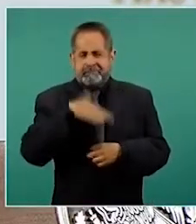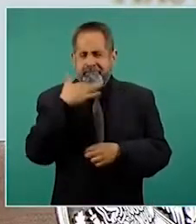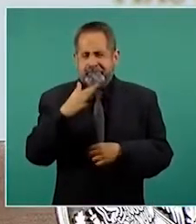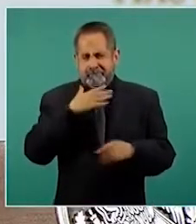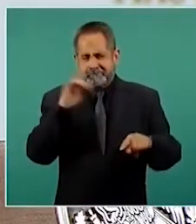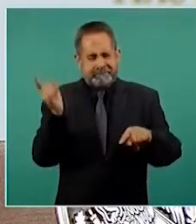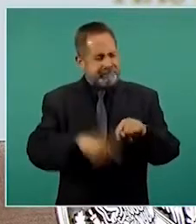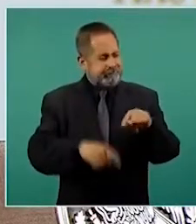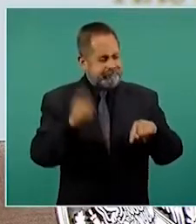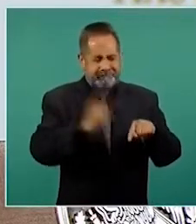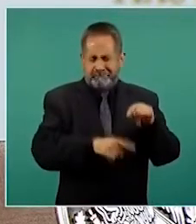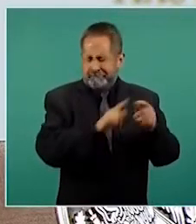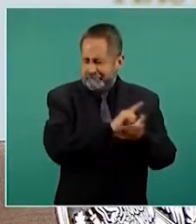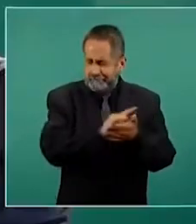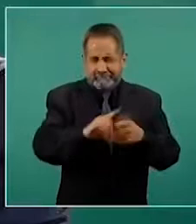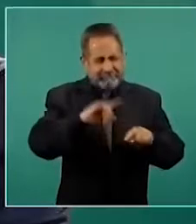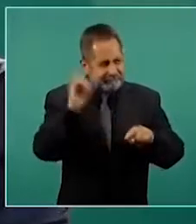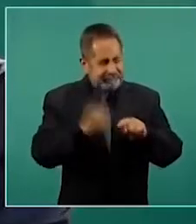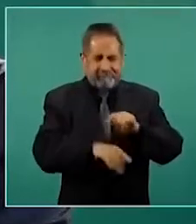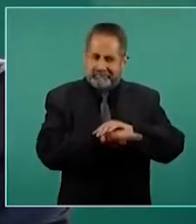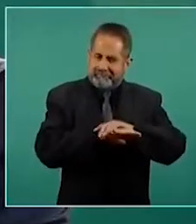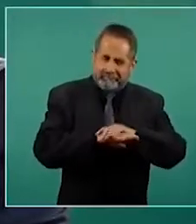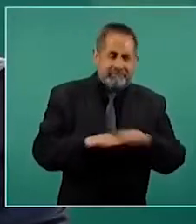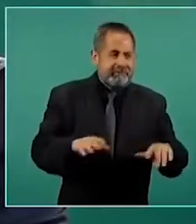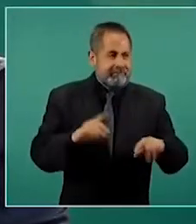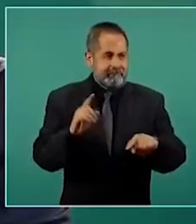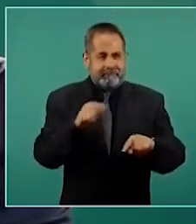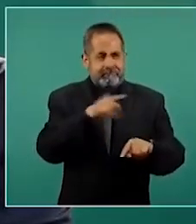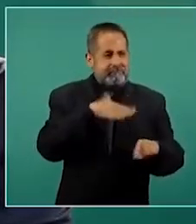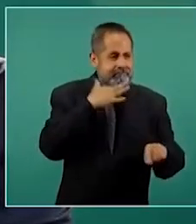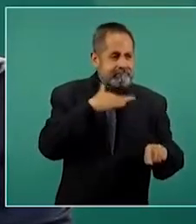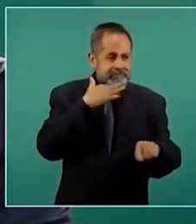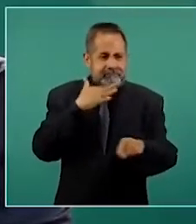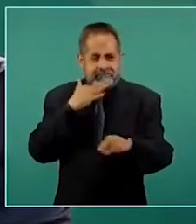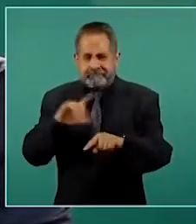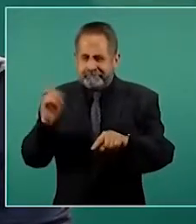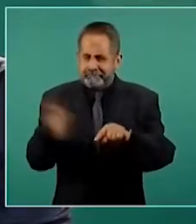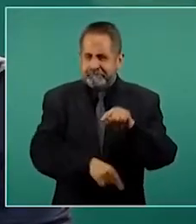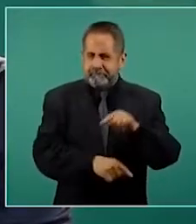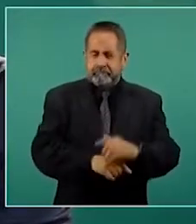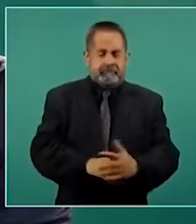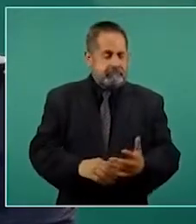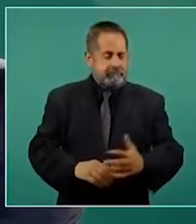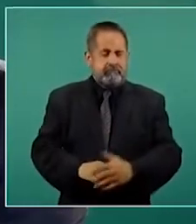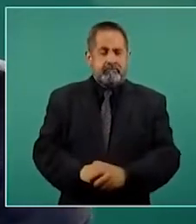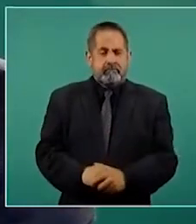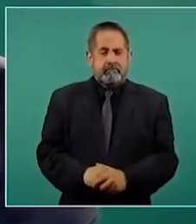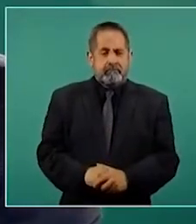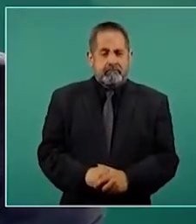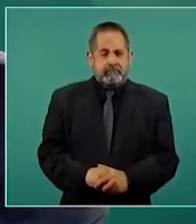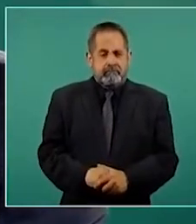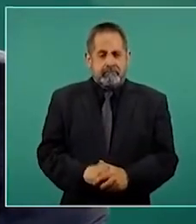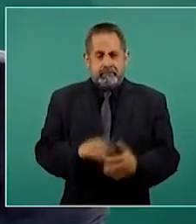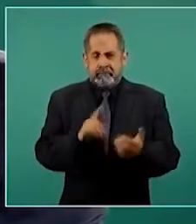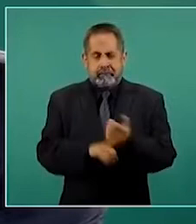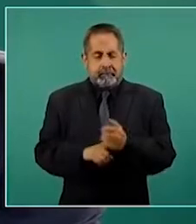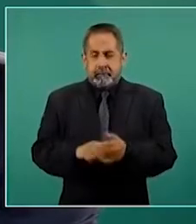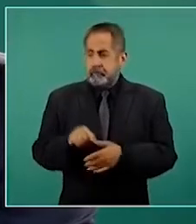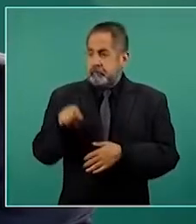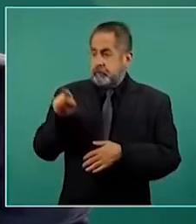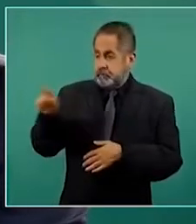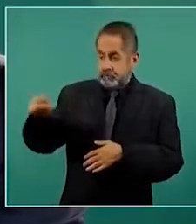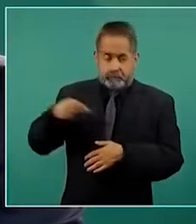al gobierno, a los tres